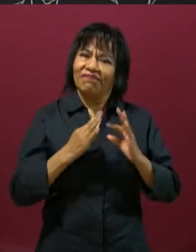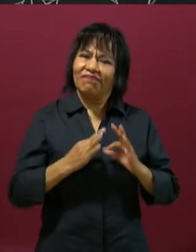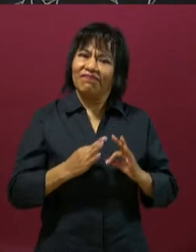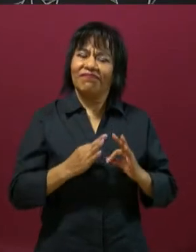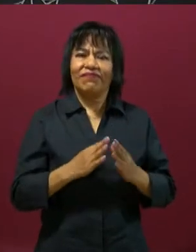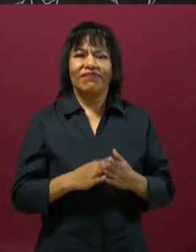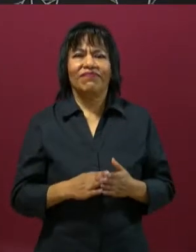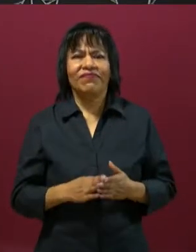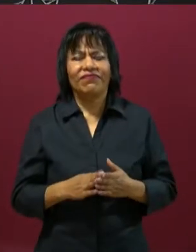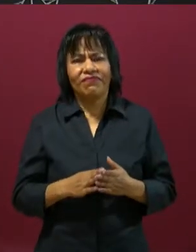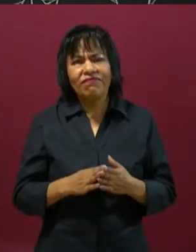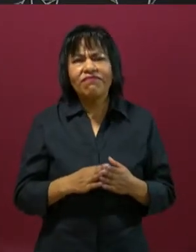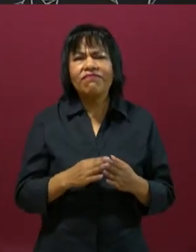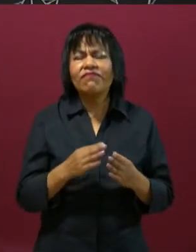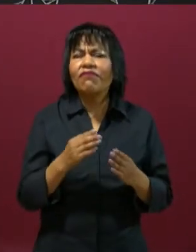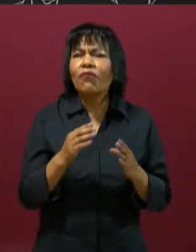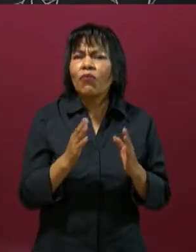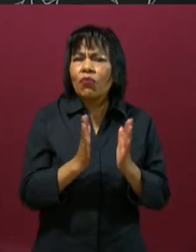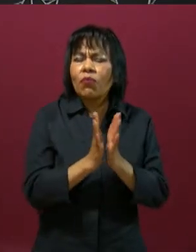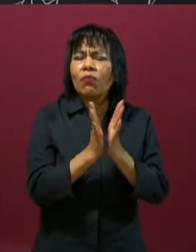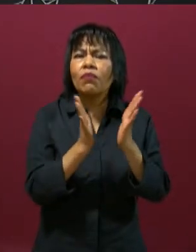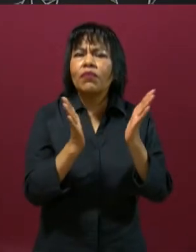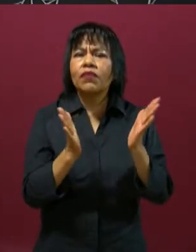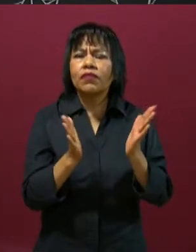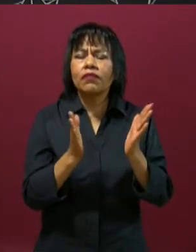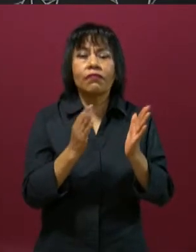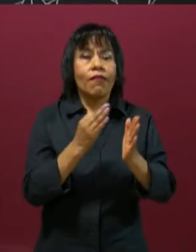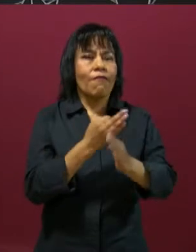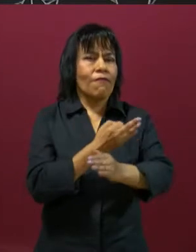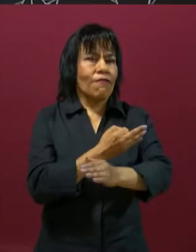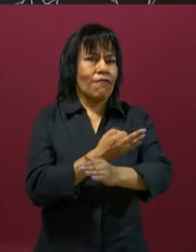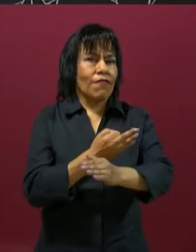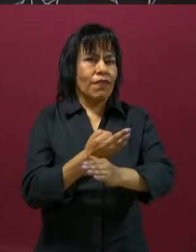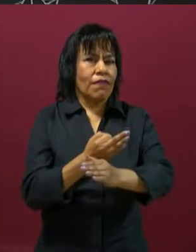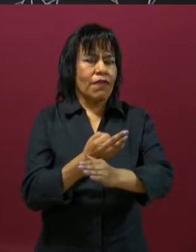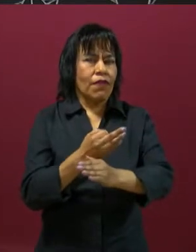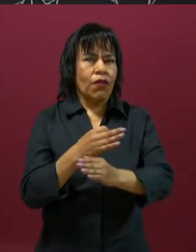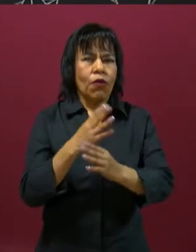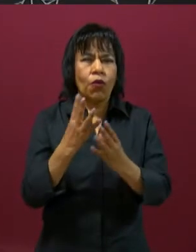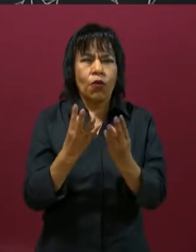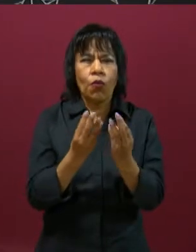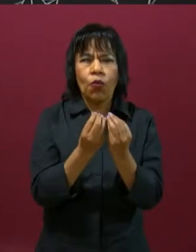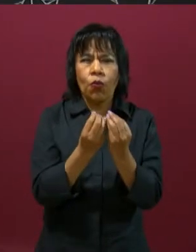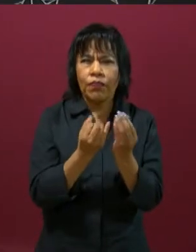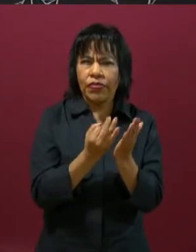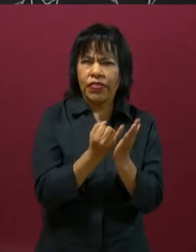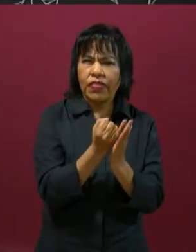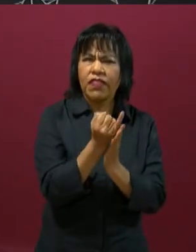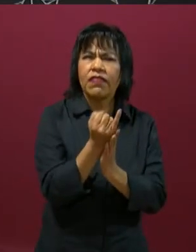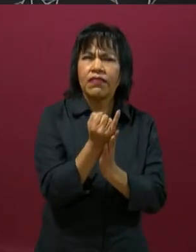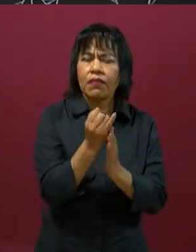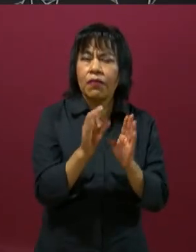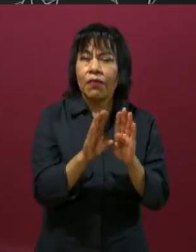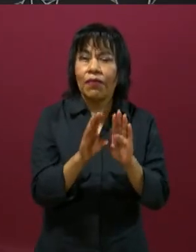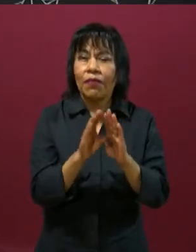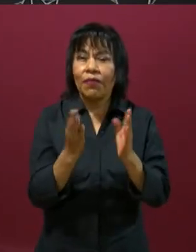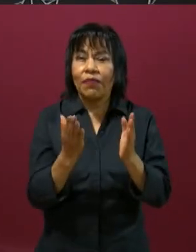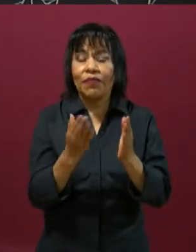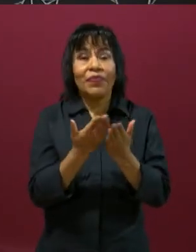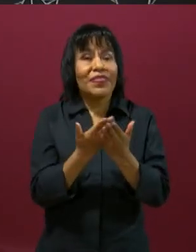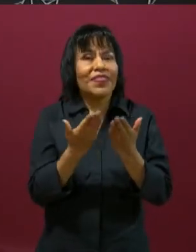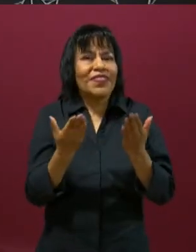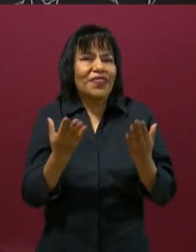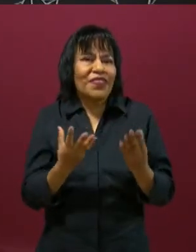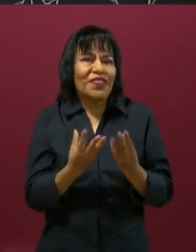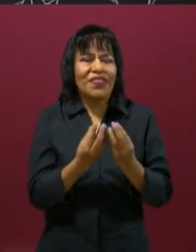¿En qué situaciones has participado con tu familia en toma de decisiones? Juntos vamos a